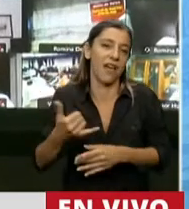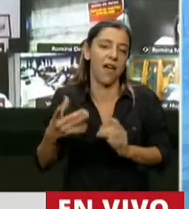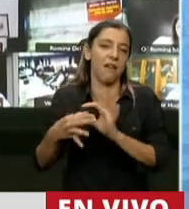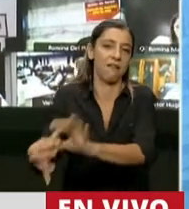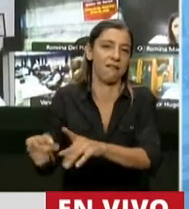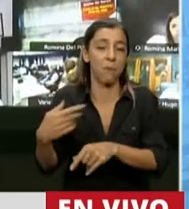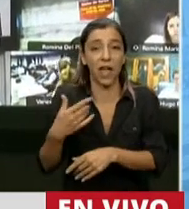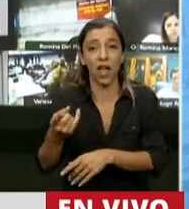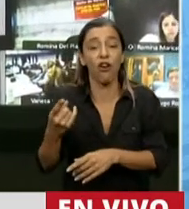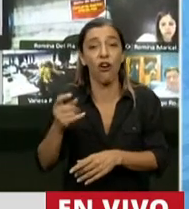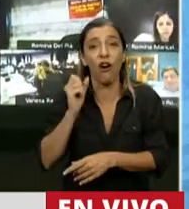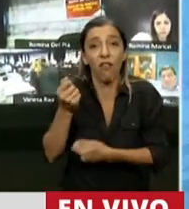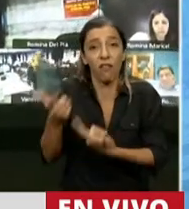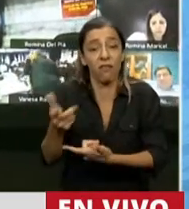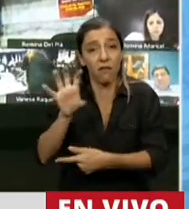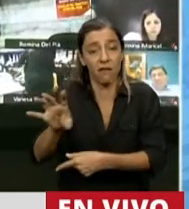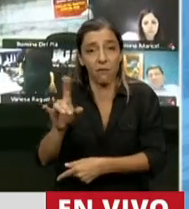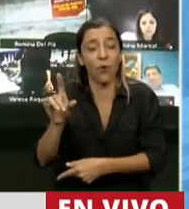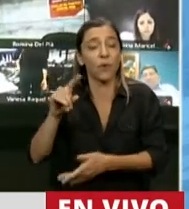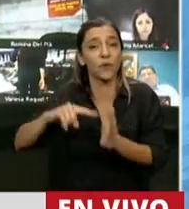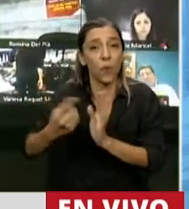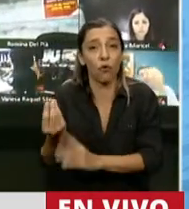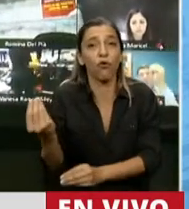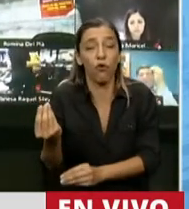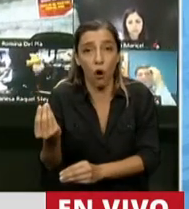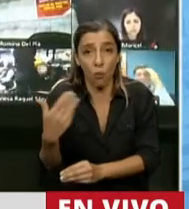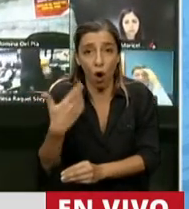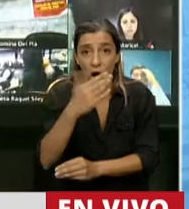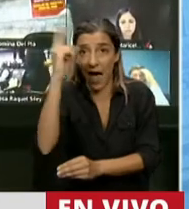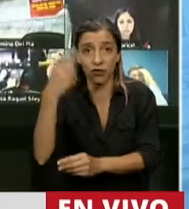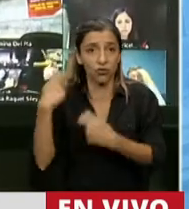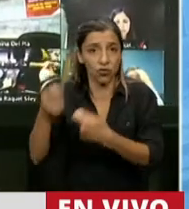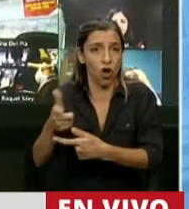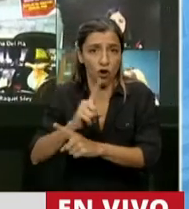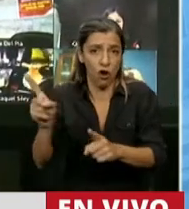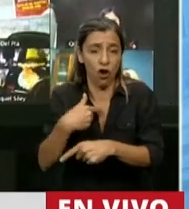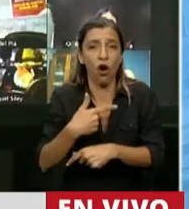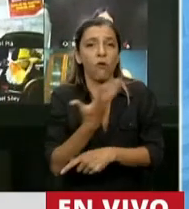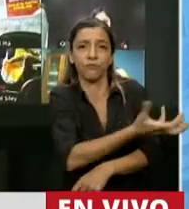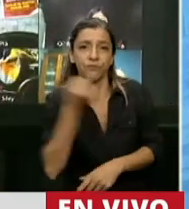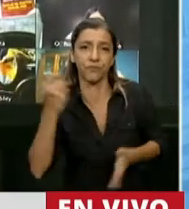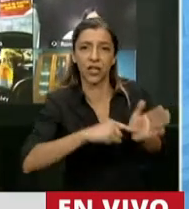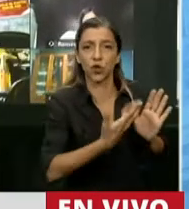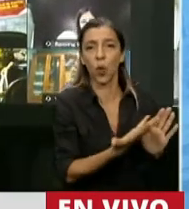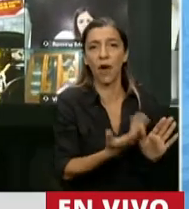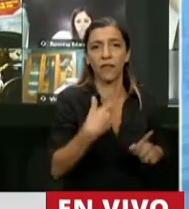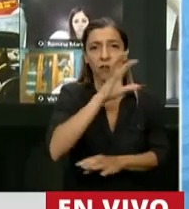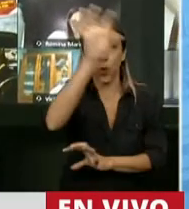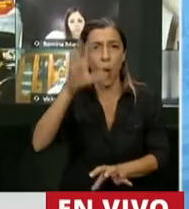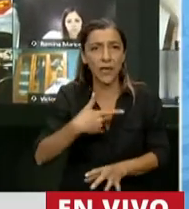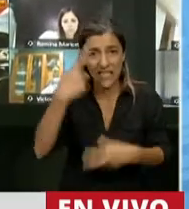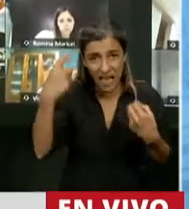a un distrito y no a expensas del Tesoro Nacional. No pueden las demás provincias convalidar una cosa